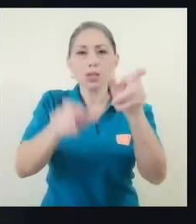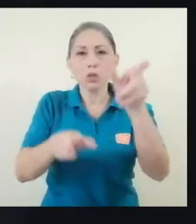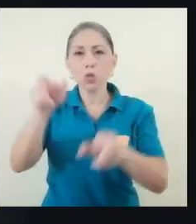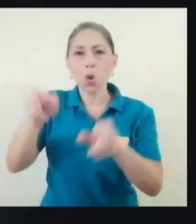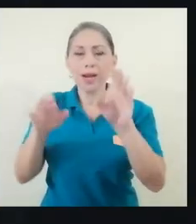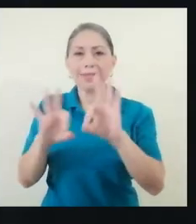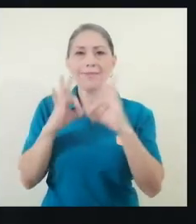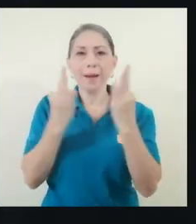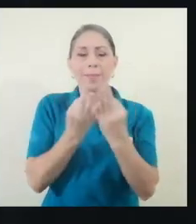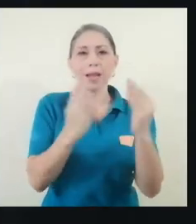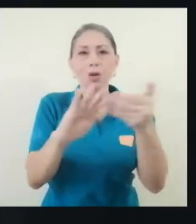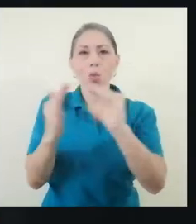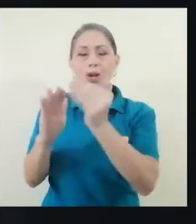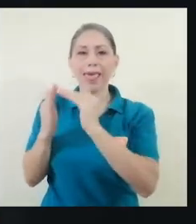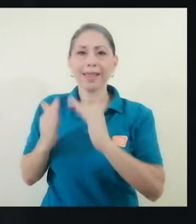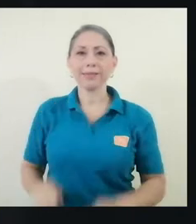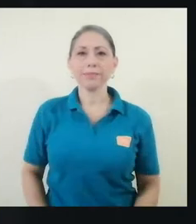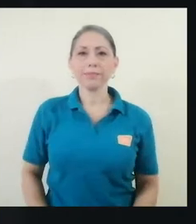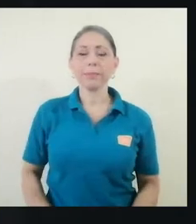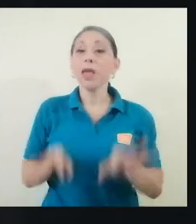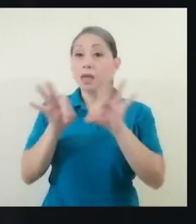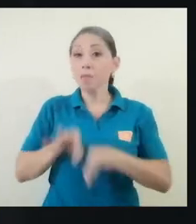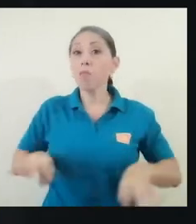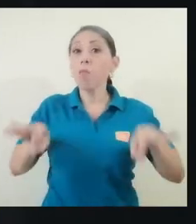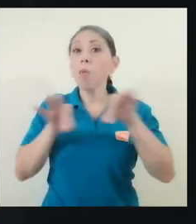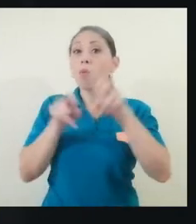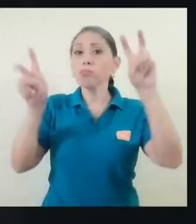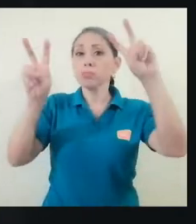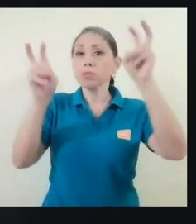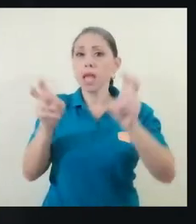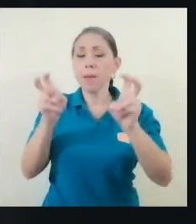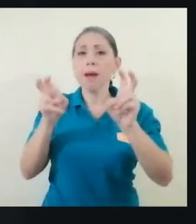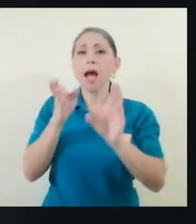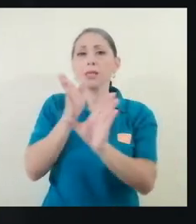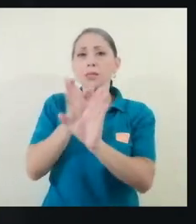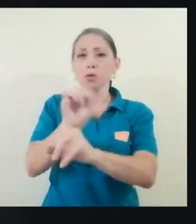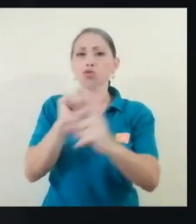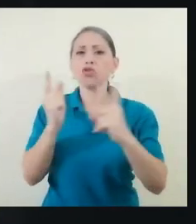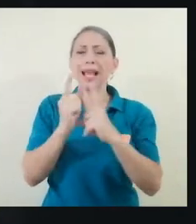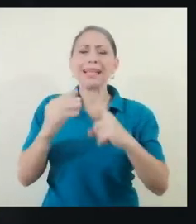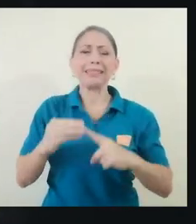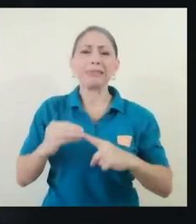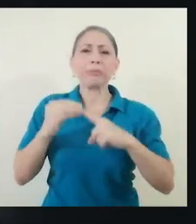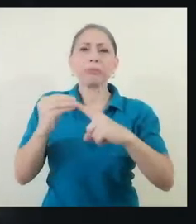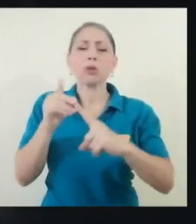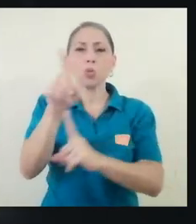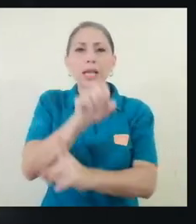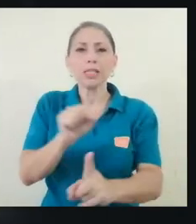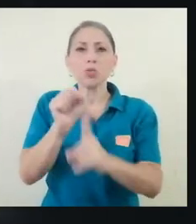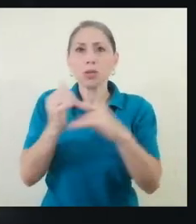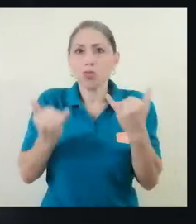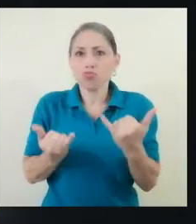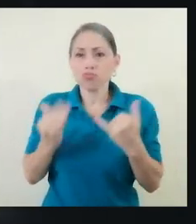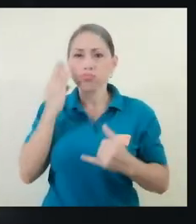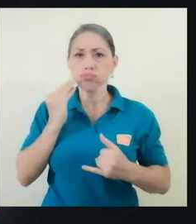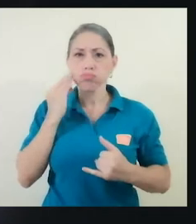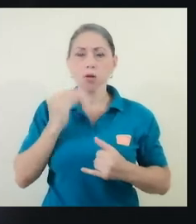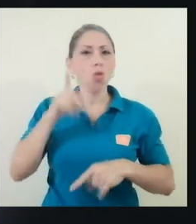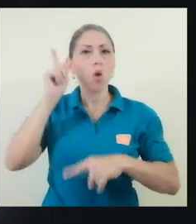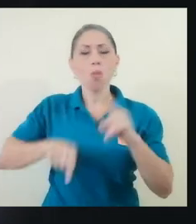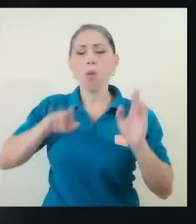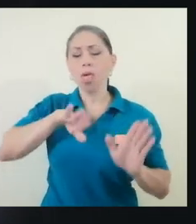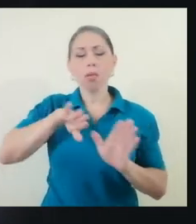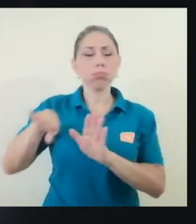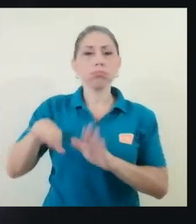comunidades. Cabe destacar que el tema psicosocial es fundamental en una situación como la que estamos viviendo y no se debe descuidar.